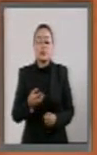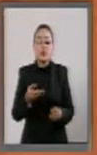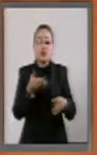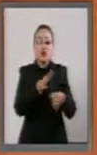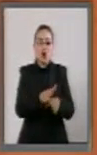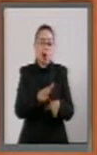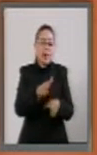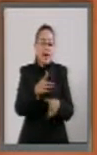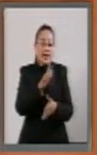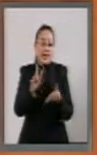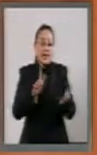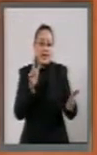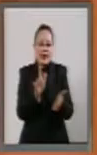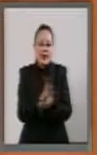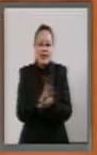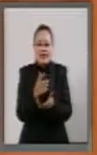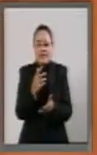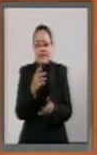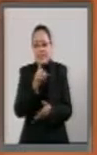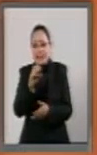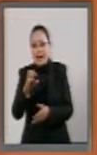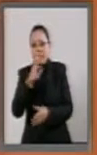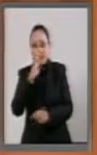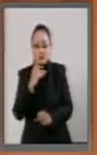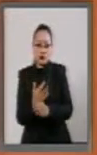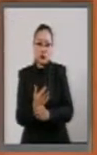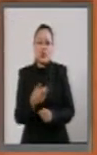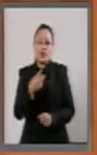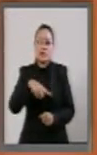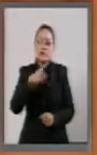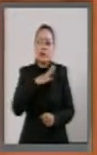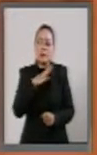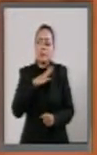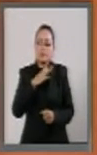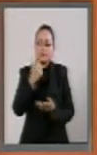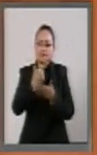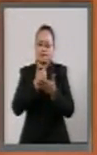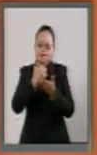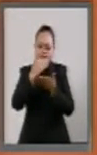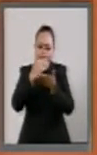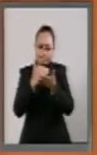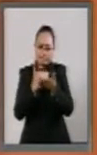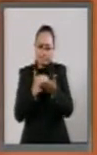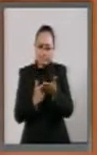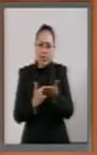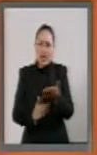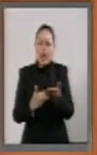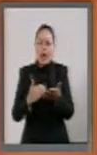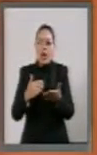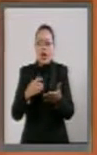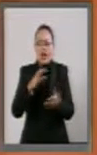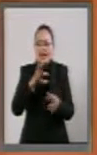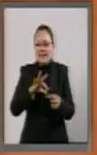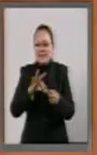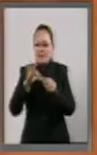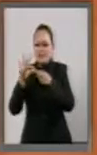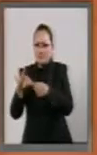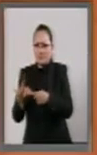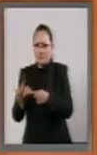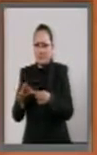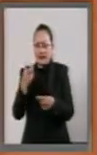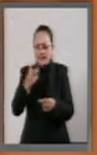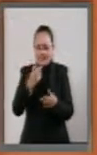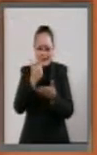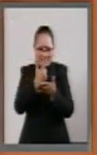General de Responsabilidades, hemos pensado en un registro patrimonial especial, un